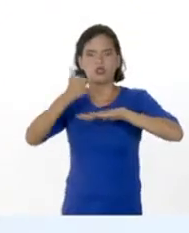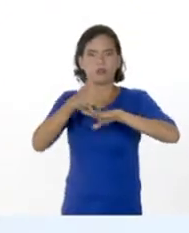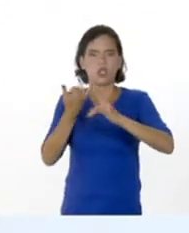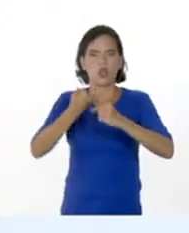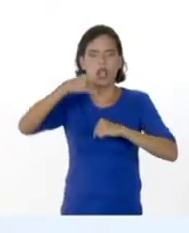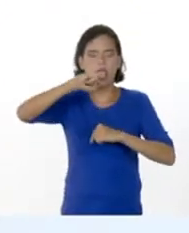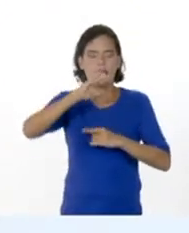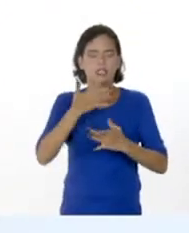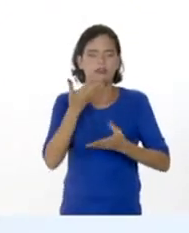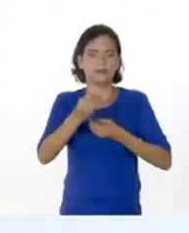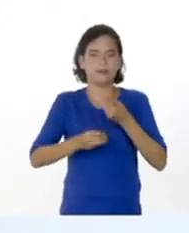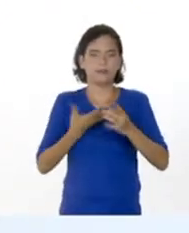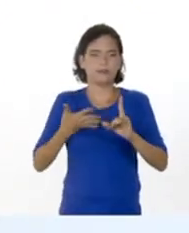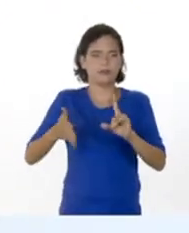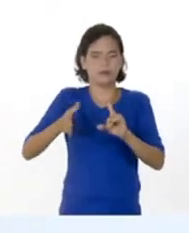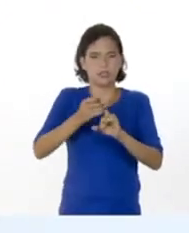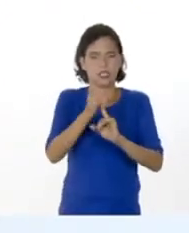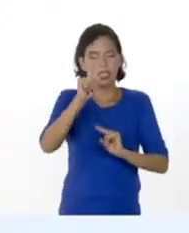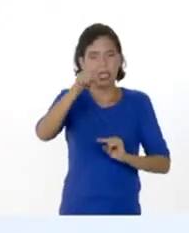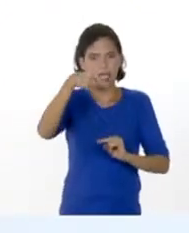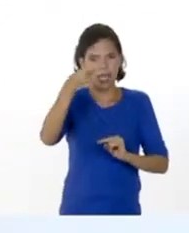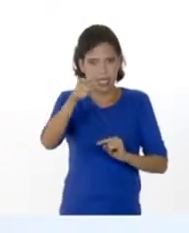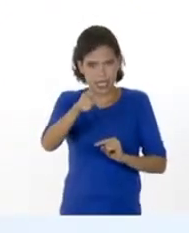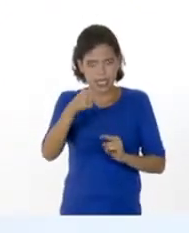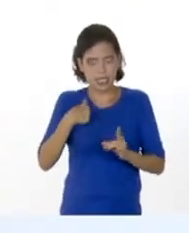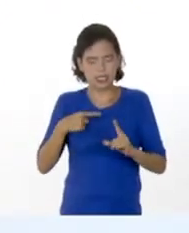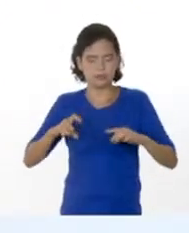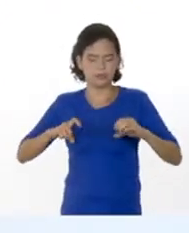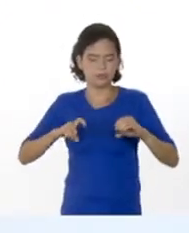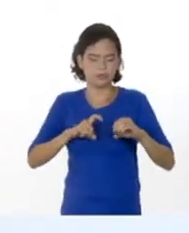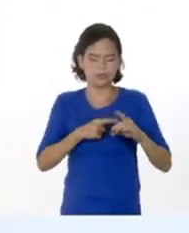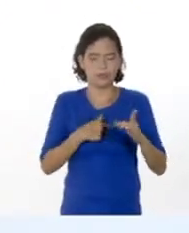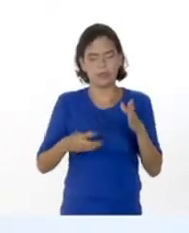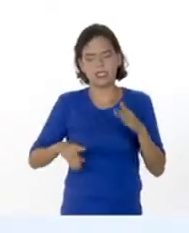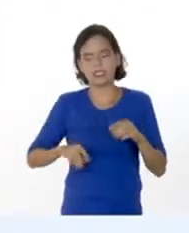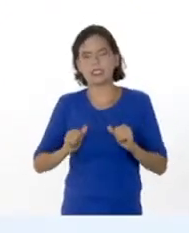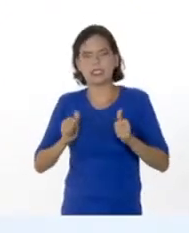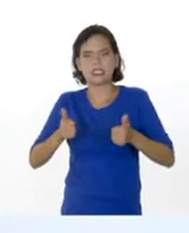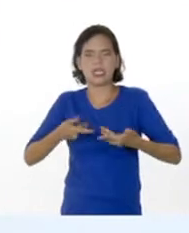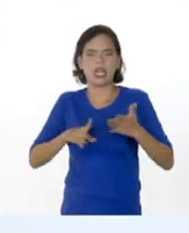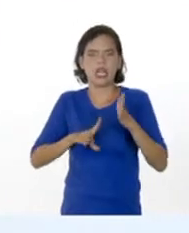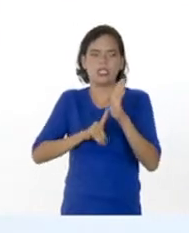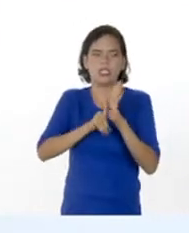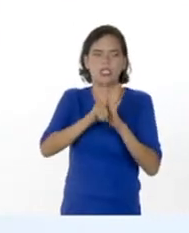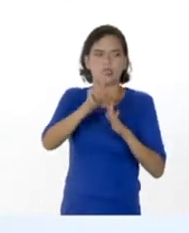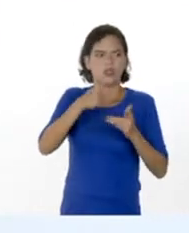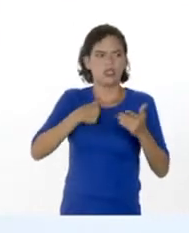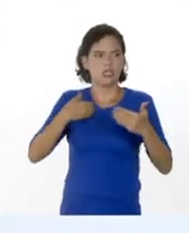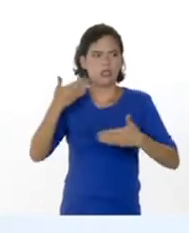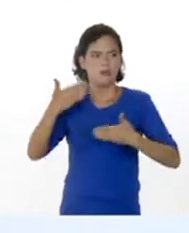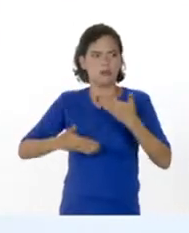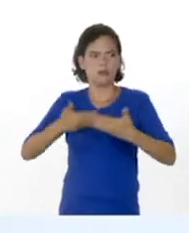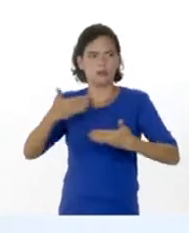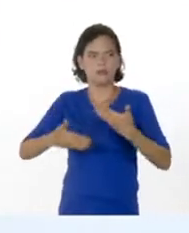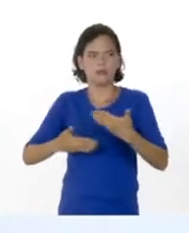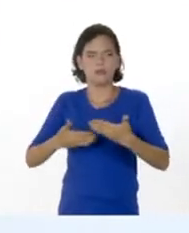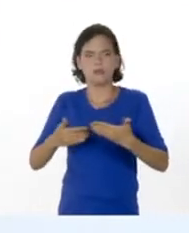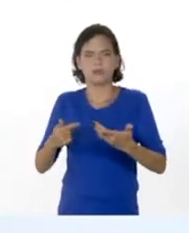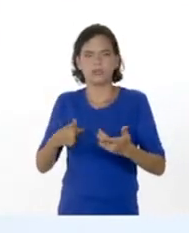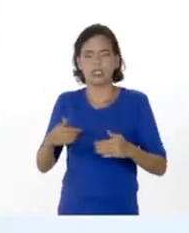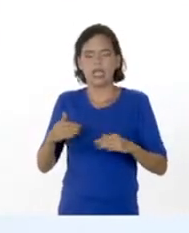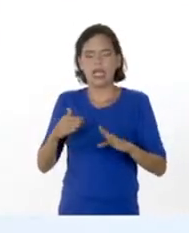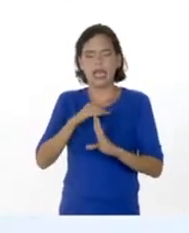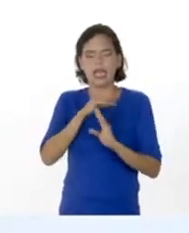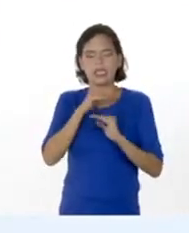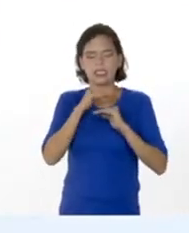allí se va a establecer ese blastocito y va a comenzar a desarrollarse por el proceso de mitosis, las sucesiones, divisiones que se